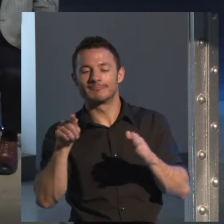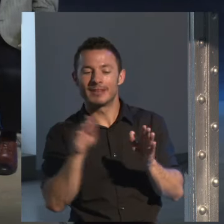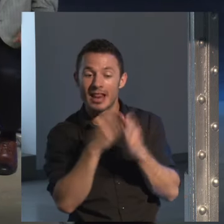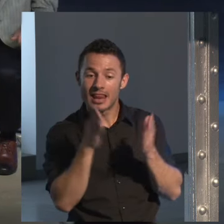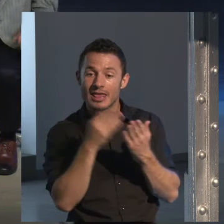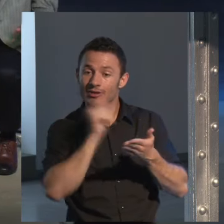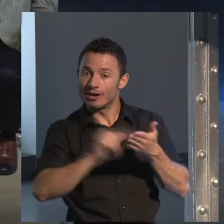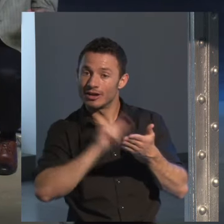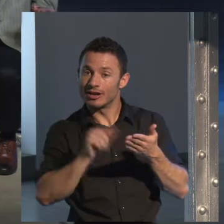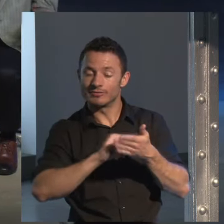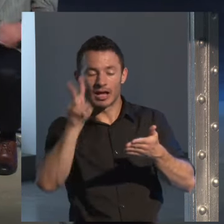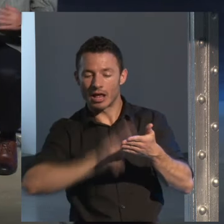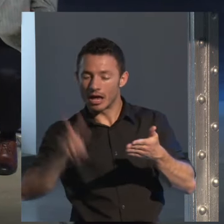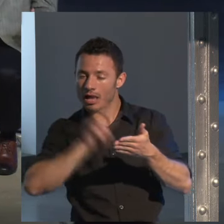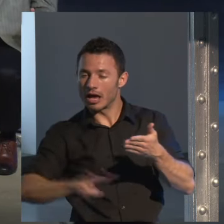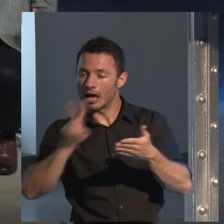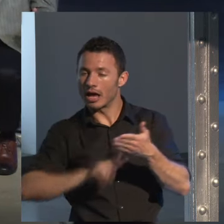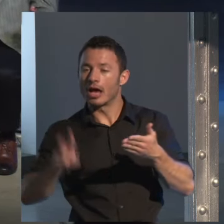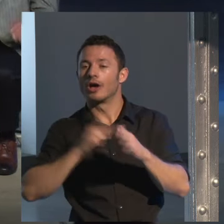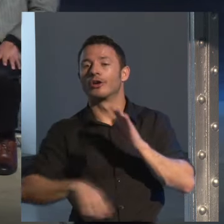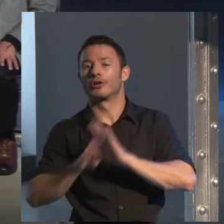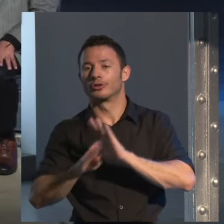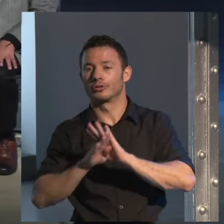lectura de Beatriz de Moura vale oro.